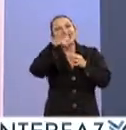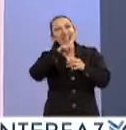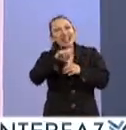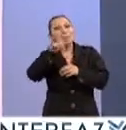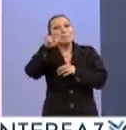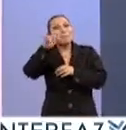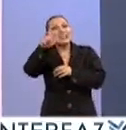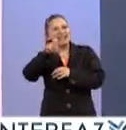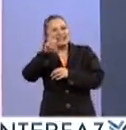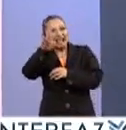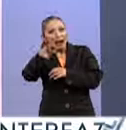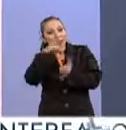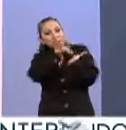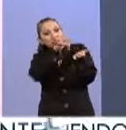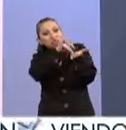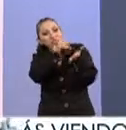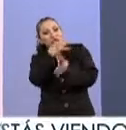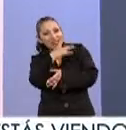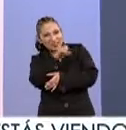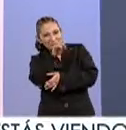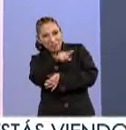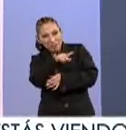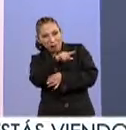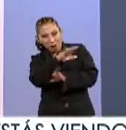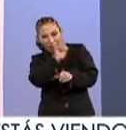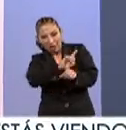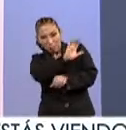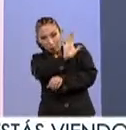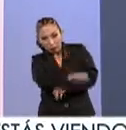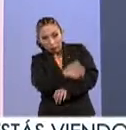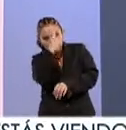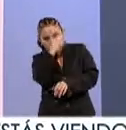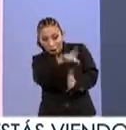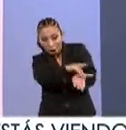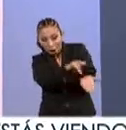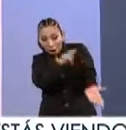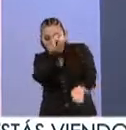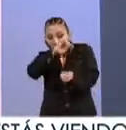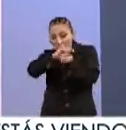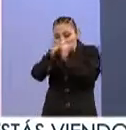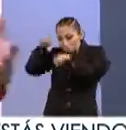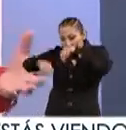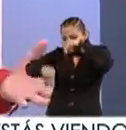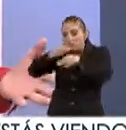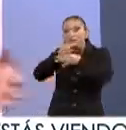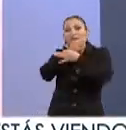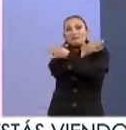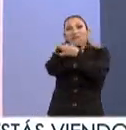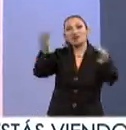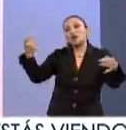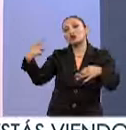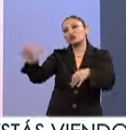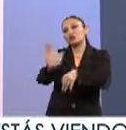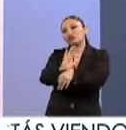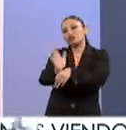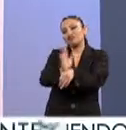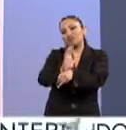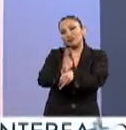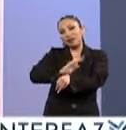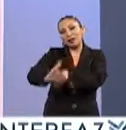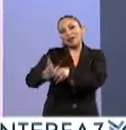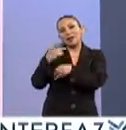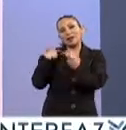etcétera han retomado elementos de esta gran celebración la celebración del Día de Muertos para pues difundirlos a través de distintos